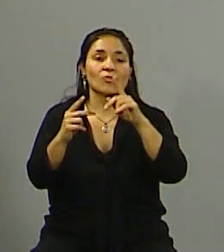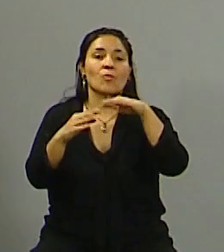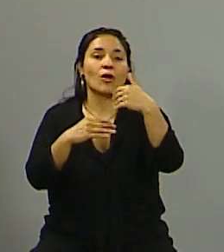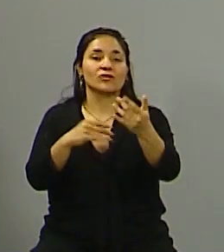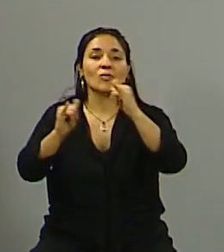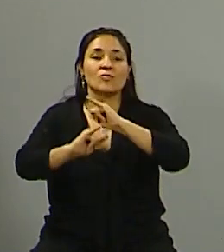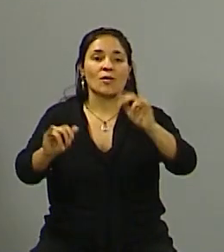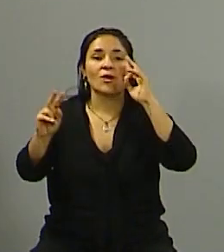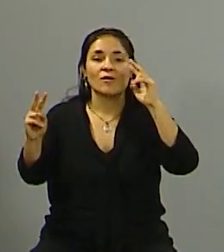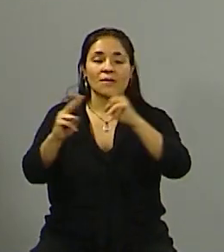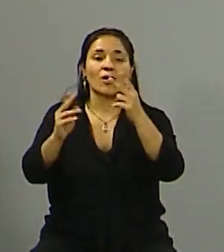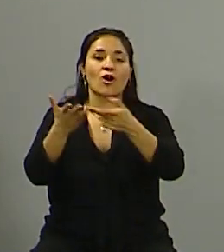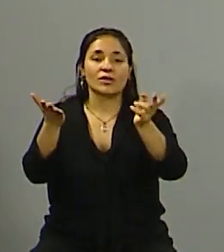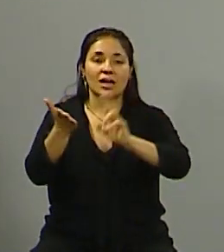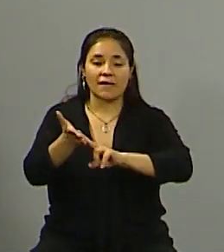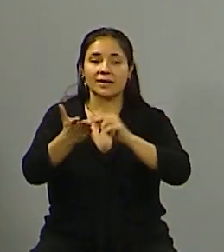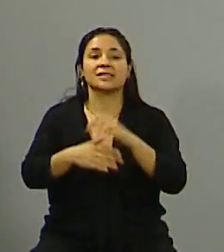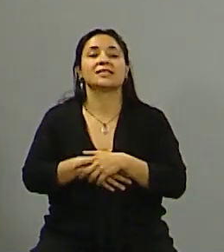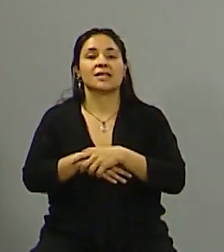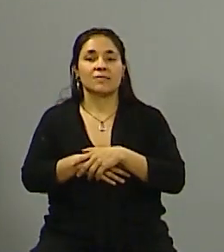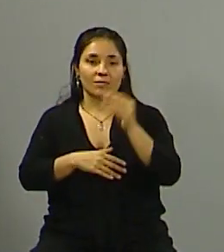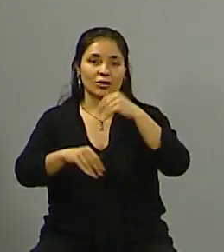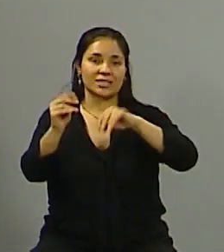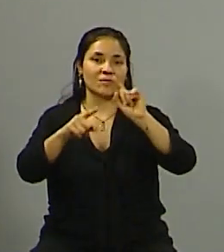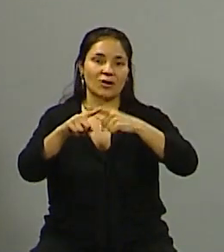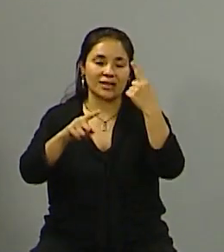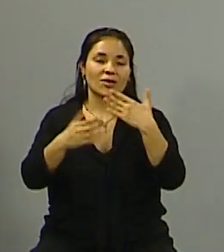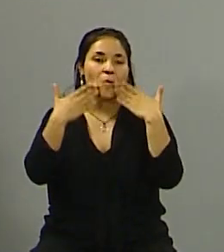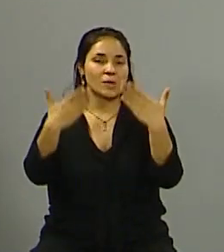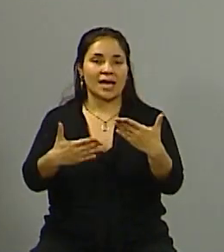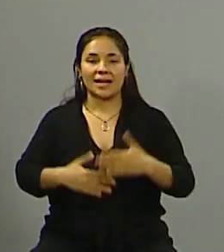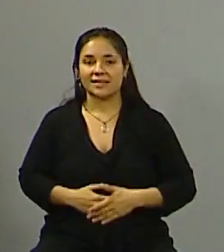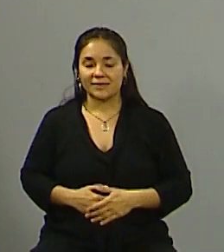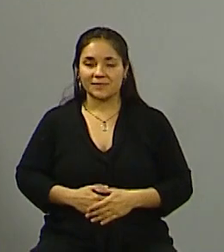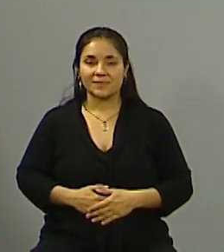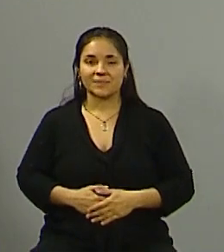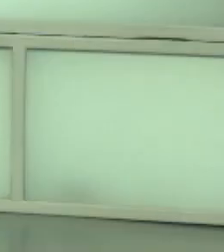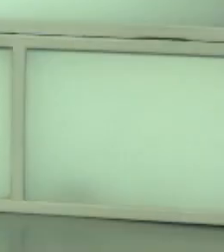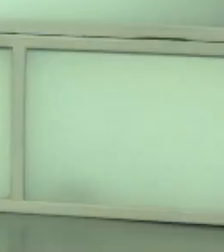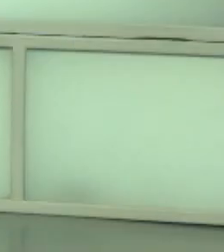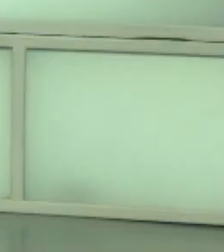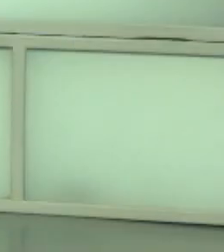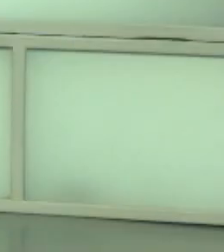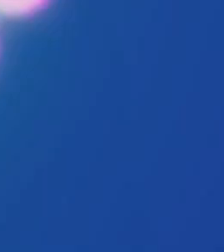para que ustedes nos vuelvan a reencontrar en la próxima edición de chat político muchísimas gracias a